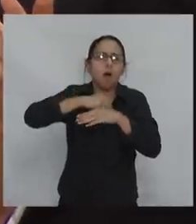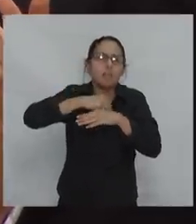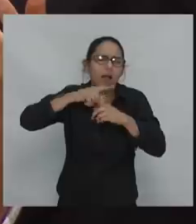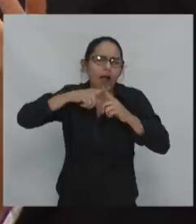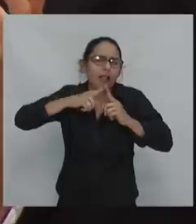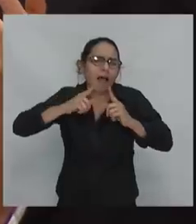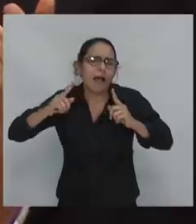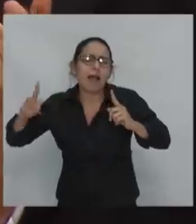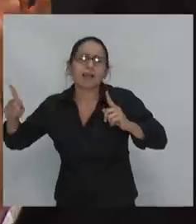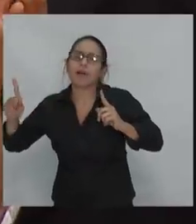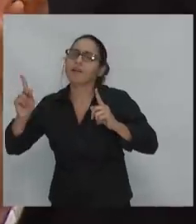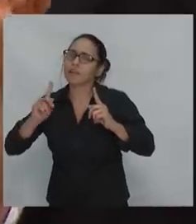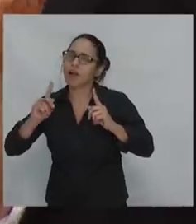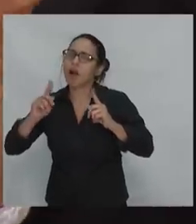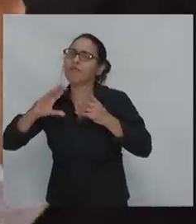neoliberal.